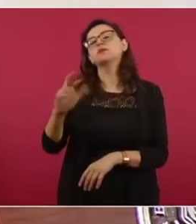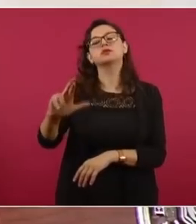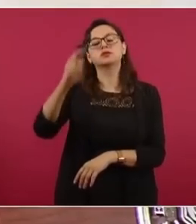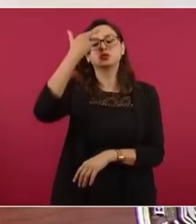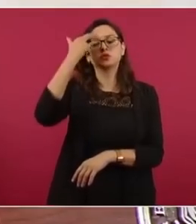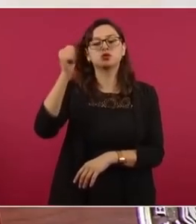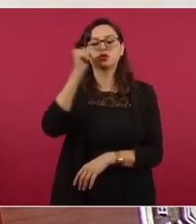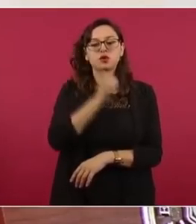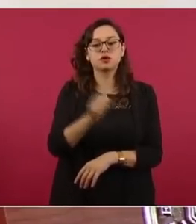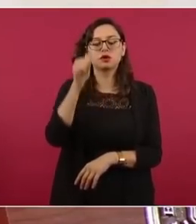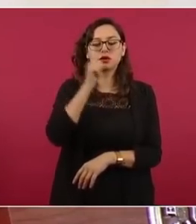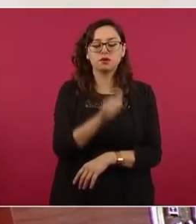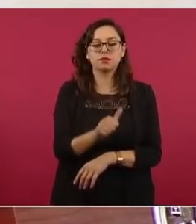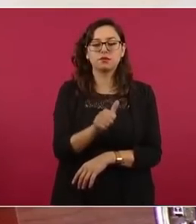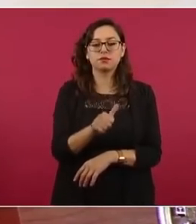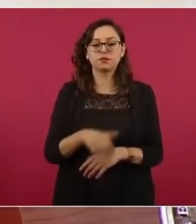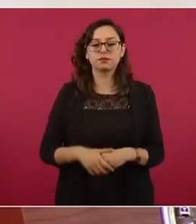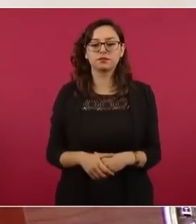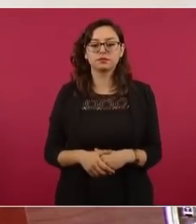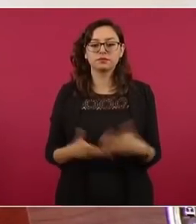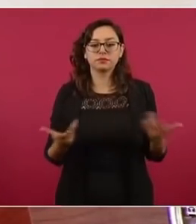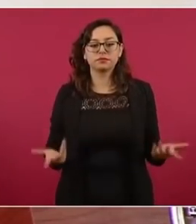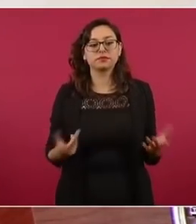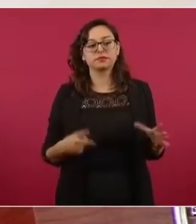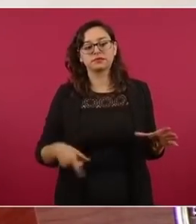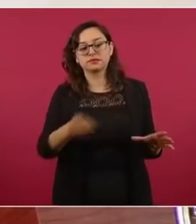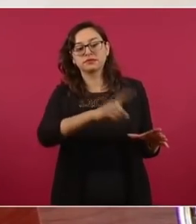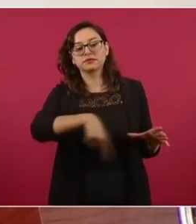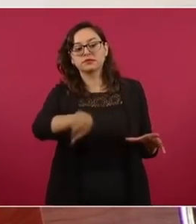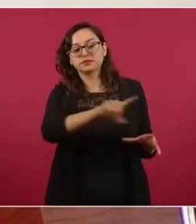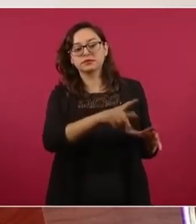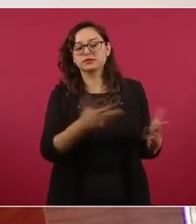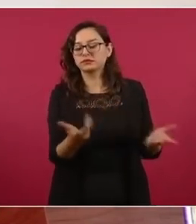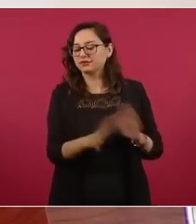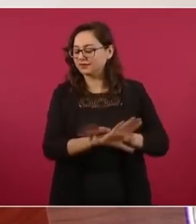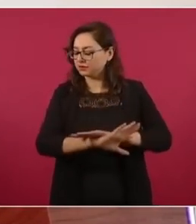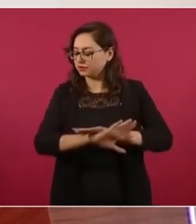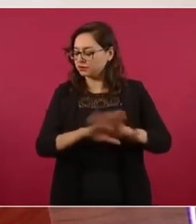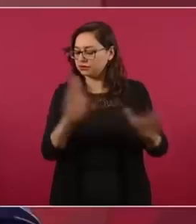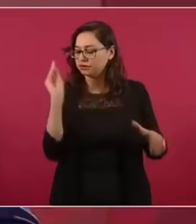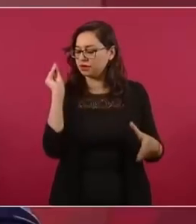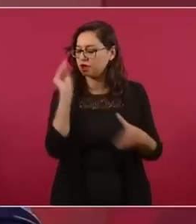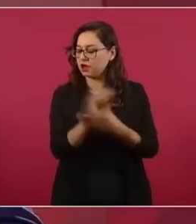Y no les hagamos casos a los que